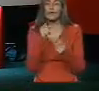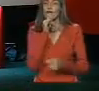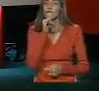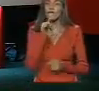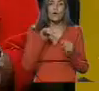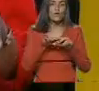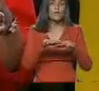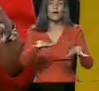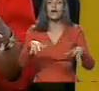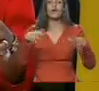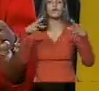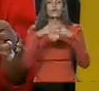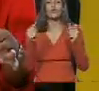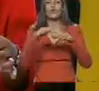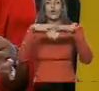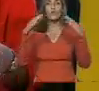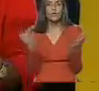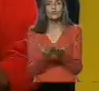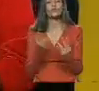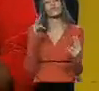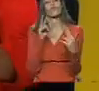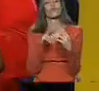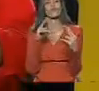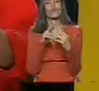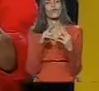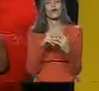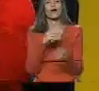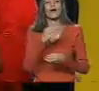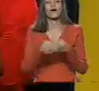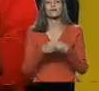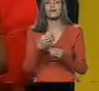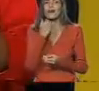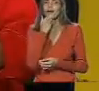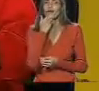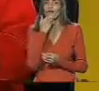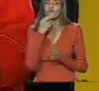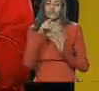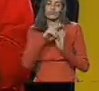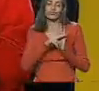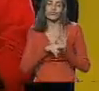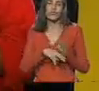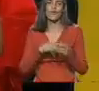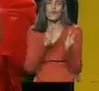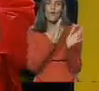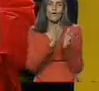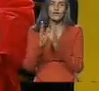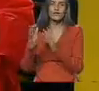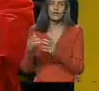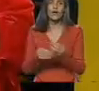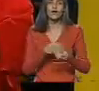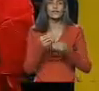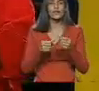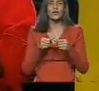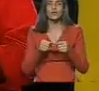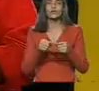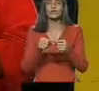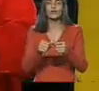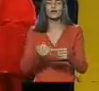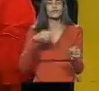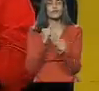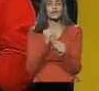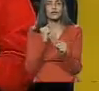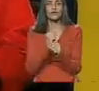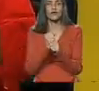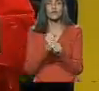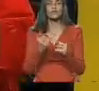difundirlo, que todo el mundo lo conozca, montar los instrumentos de organización para hacerle seguimiento a las obras,